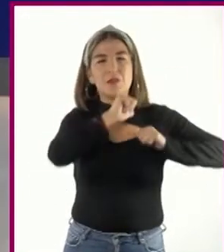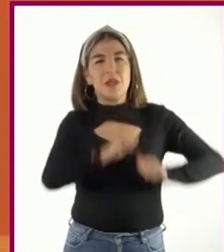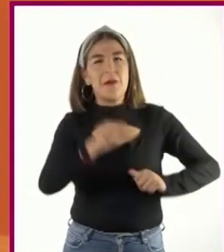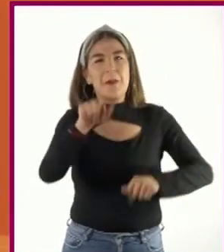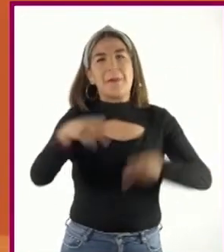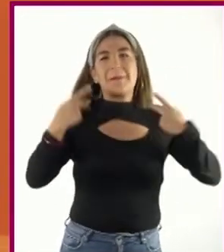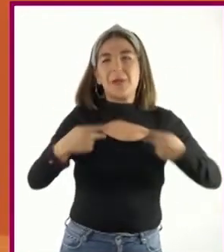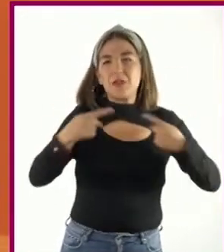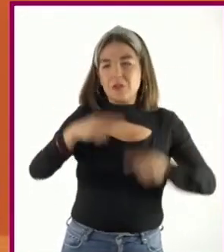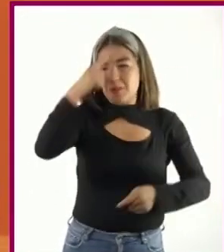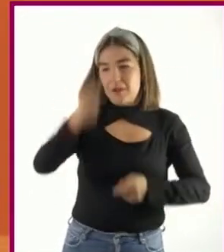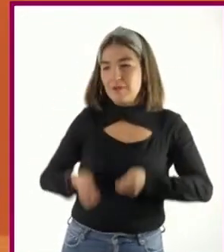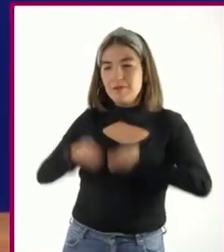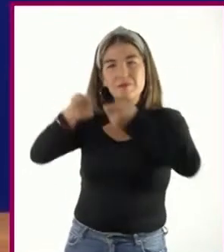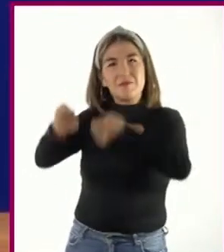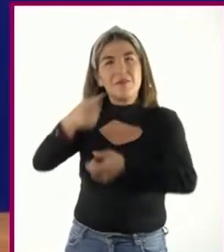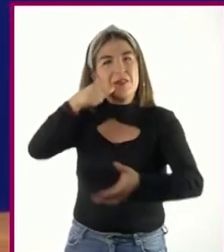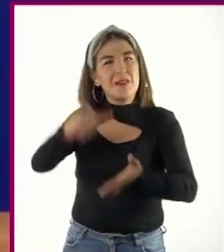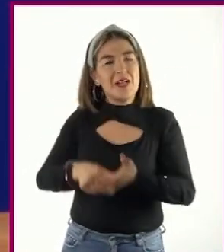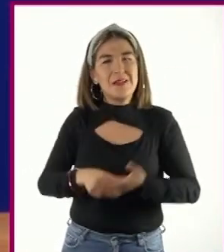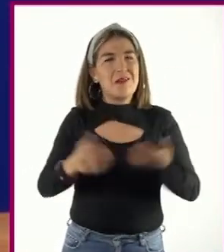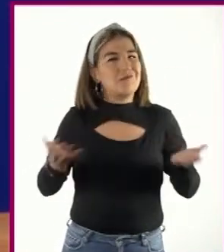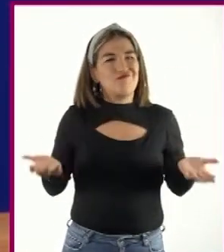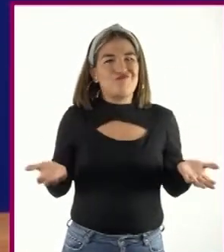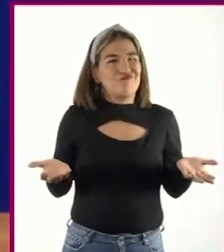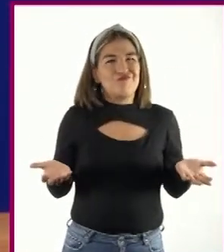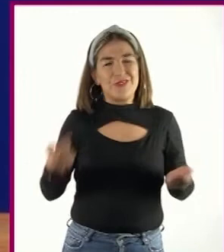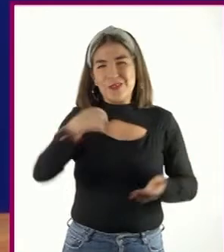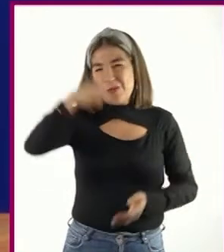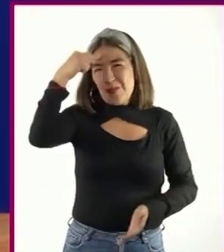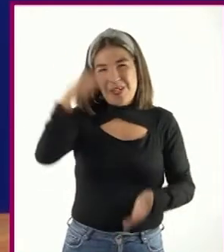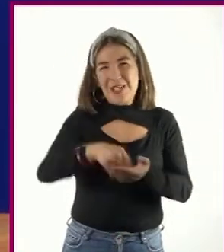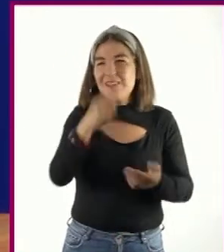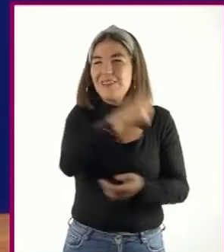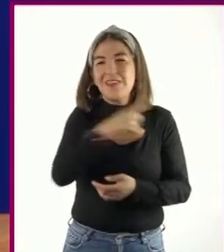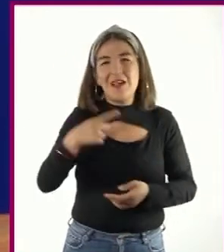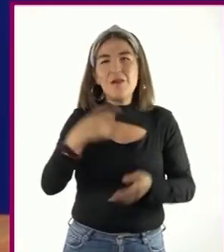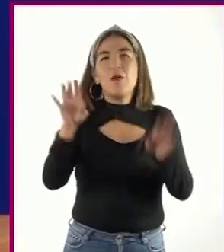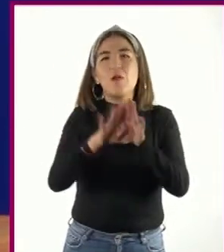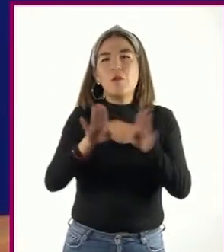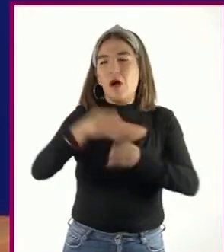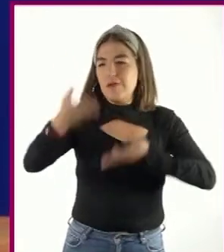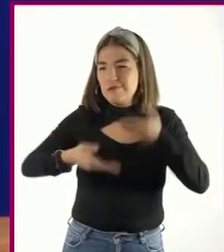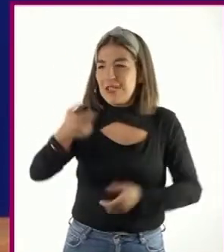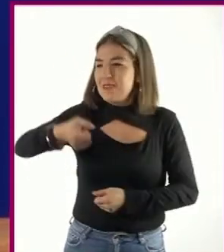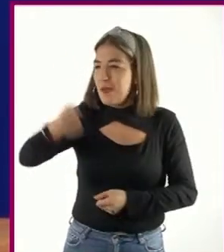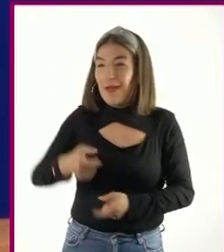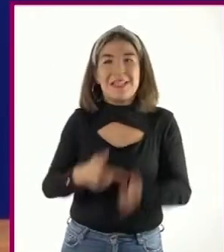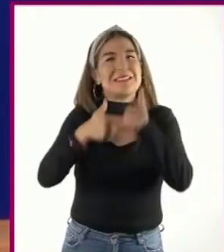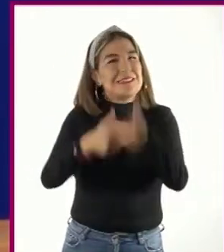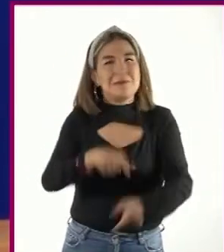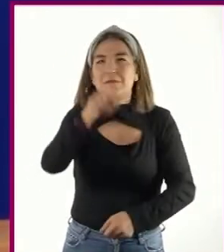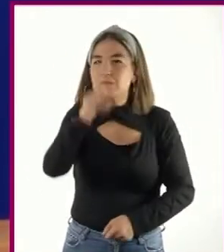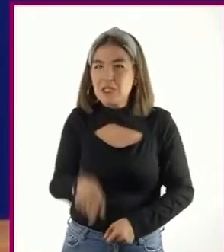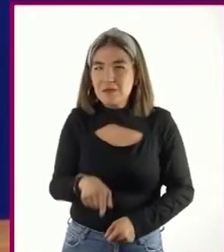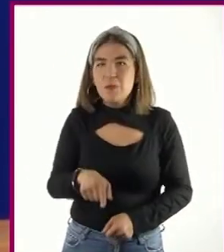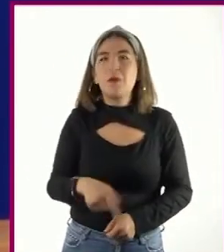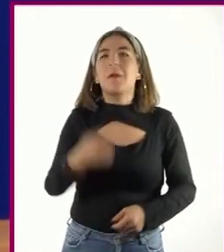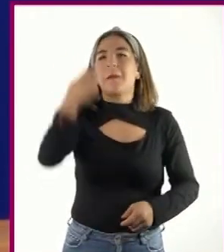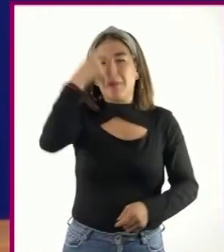a la que se va a dirigir la carta? Supongo que debe existir una forma de saludar que siga siendo formal y que permita